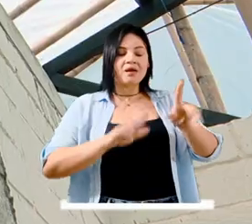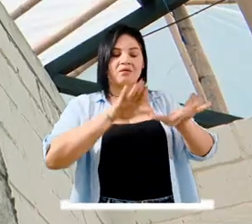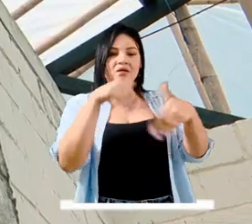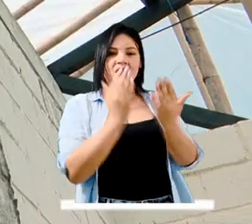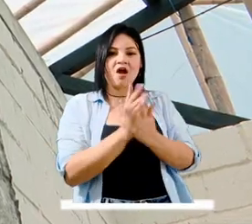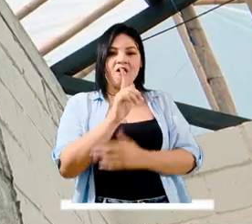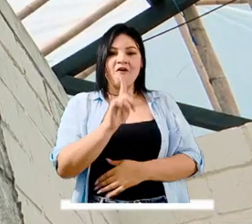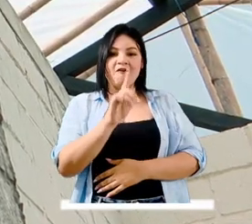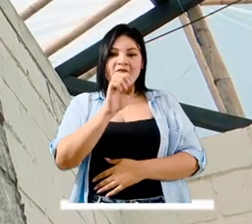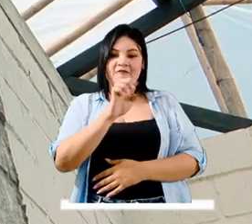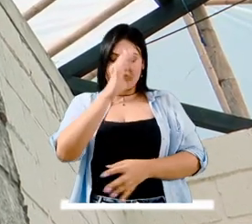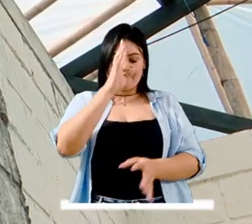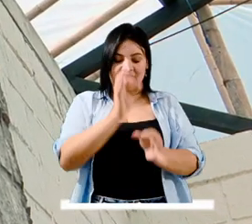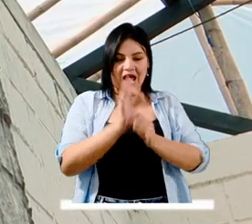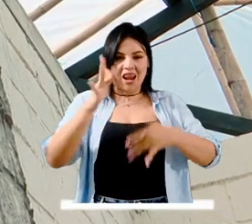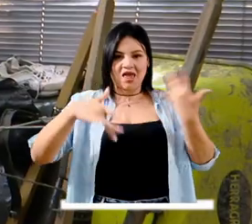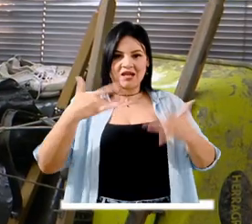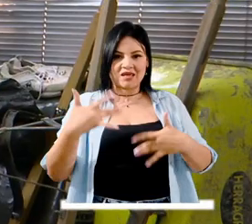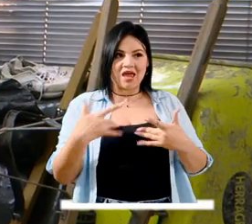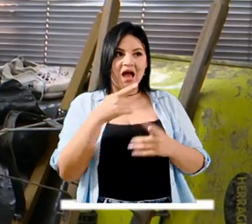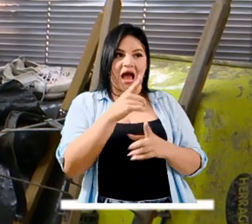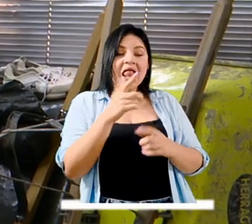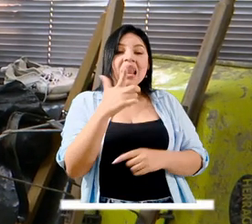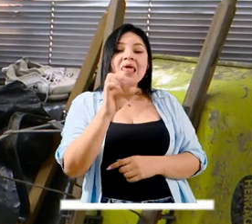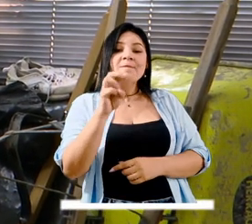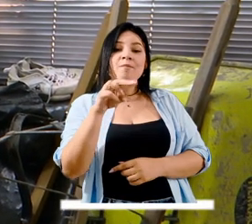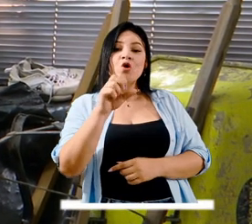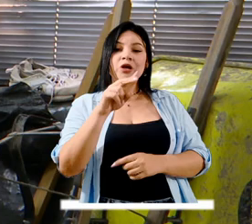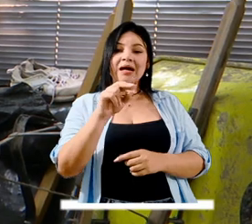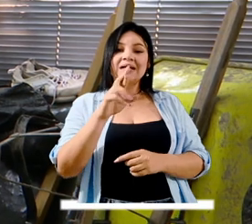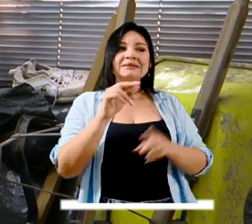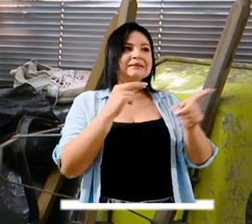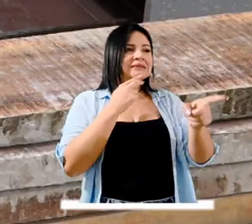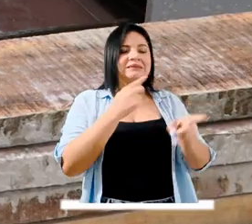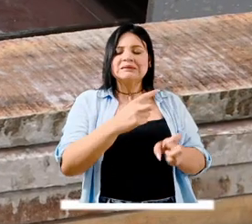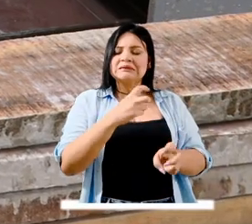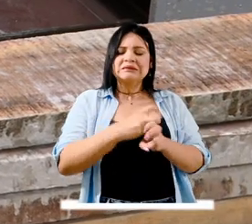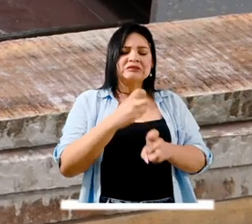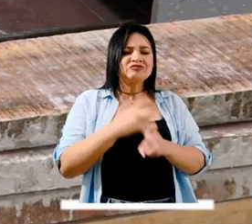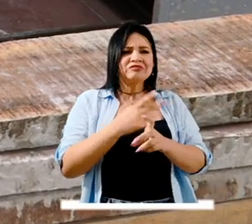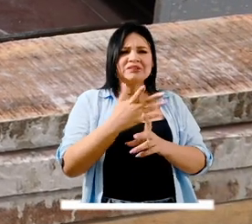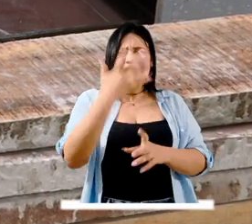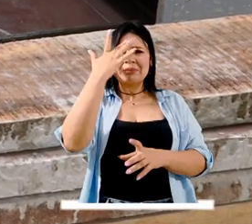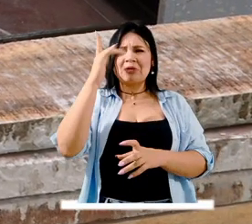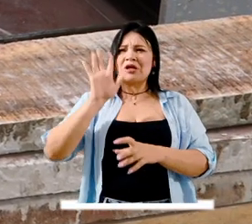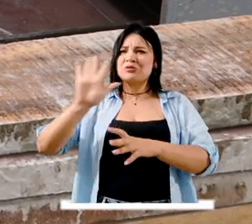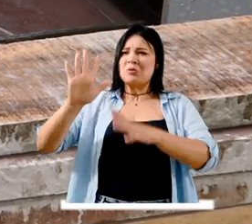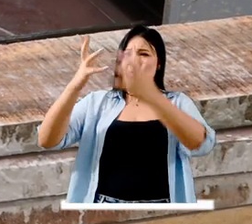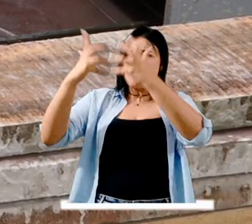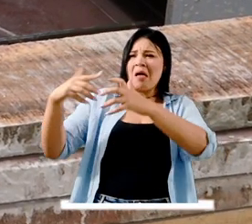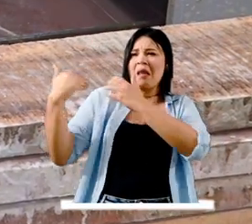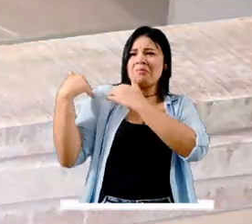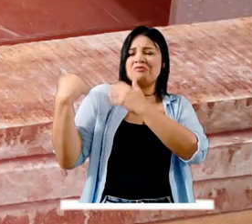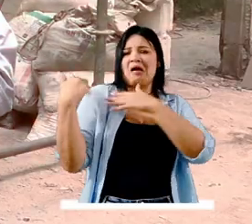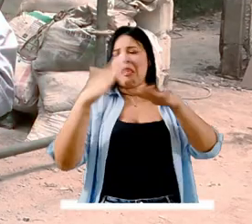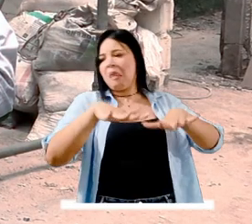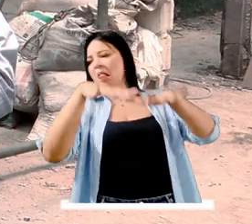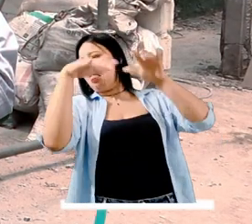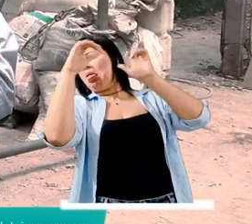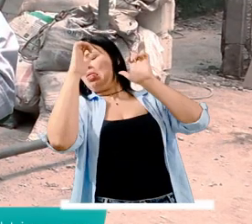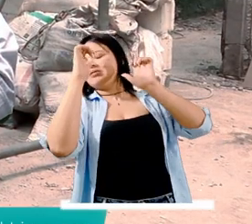Limonar se iniciaron obras en el mes de enero pero siempre tuvimos abandono por parte del contratista y también de la interventoría